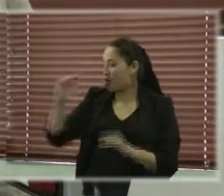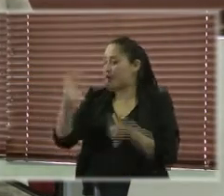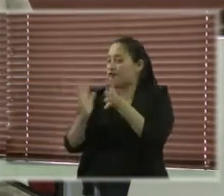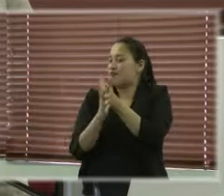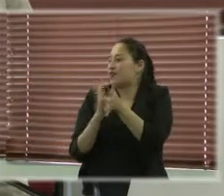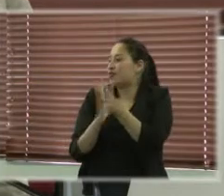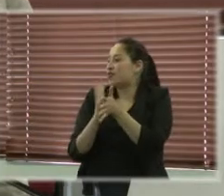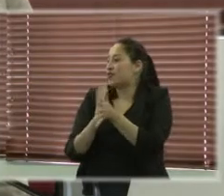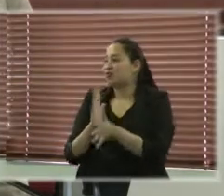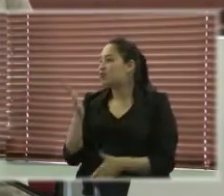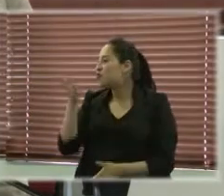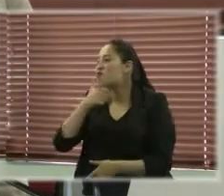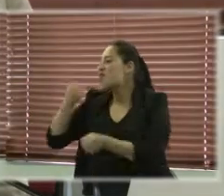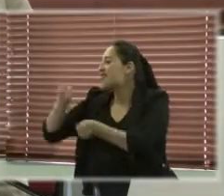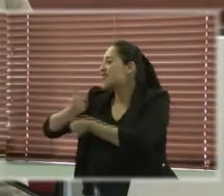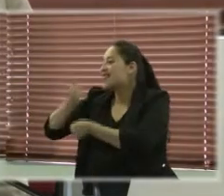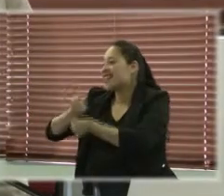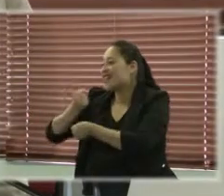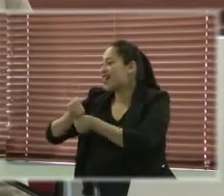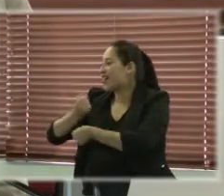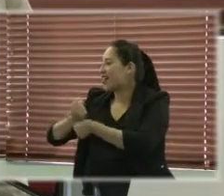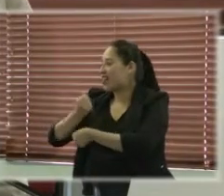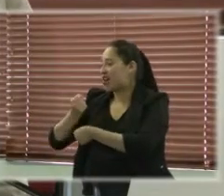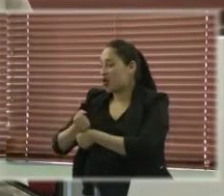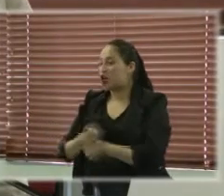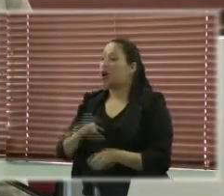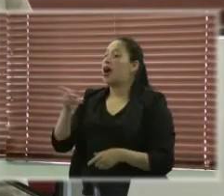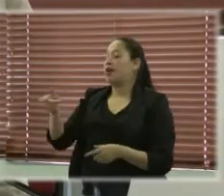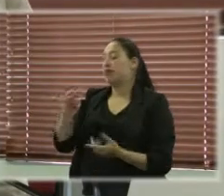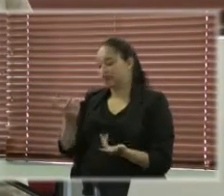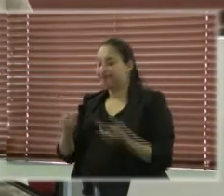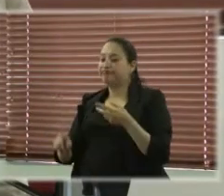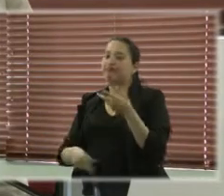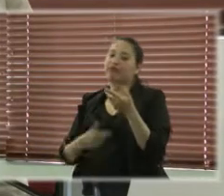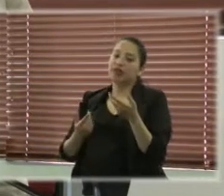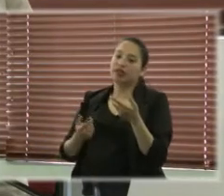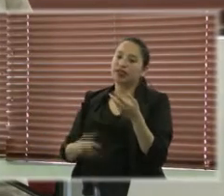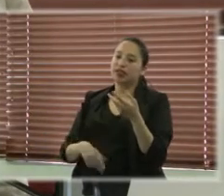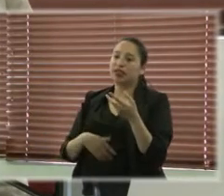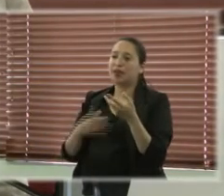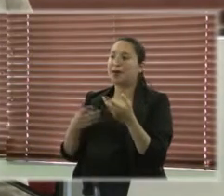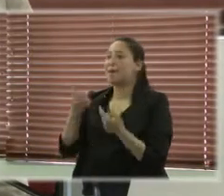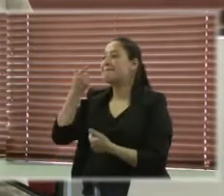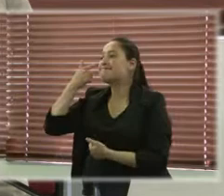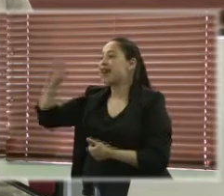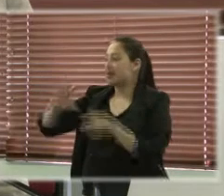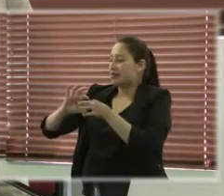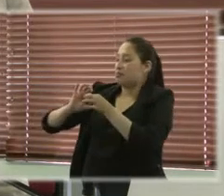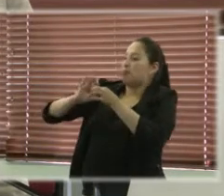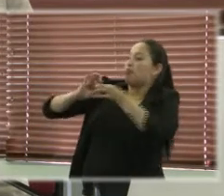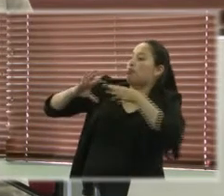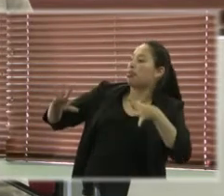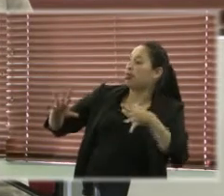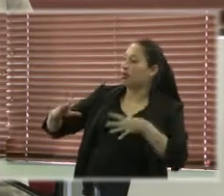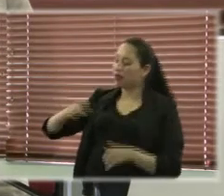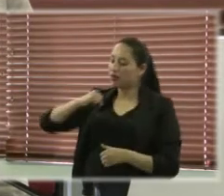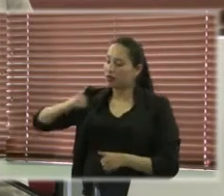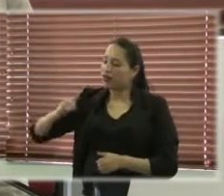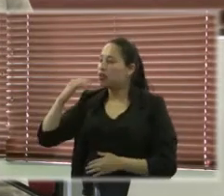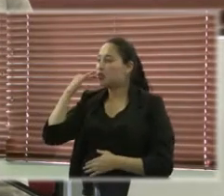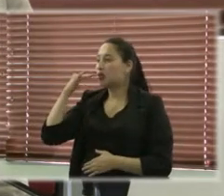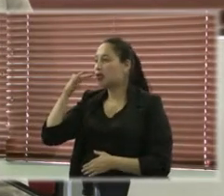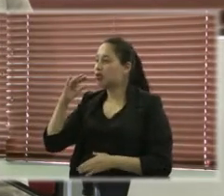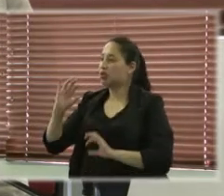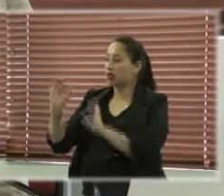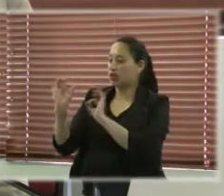nosotros hemos identificado es ese divorcio que hay entre las organizaciones que trabajan derechos de las mujeres y las